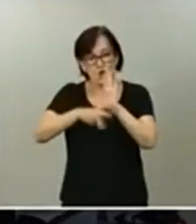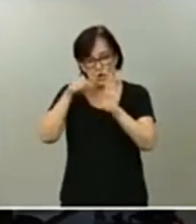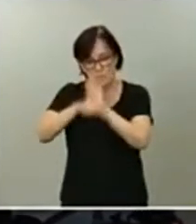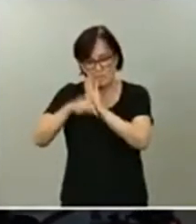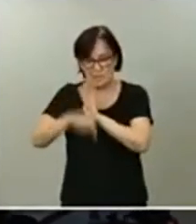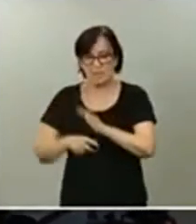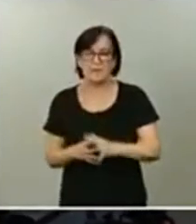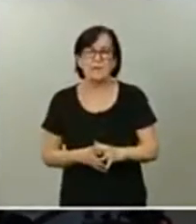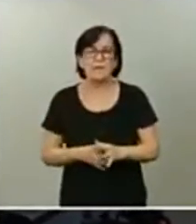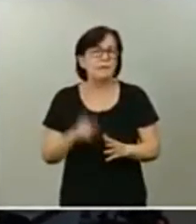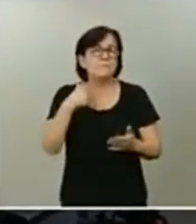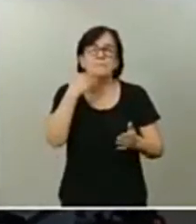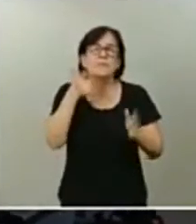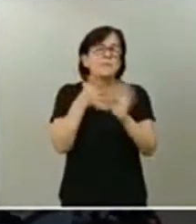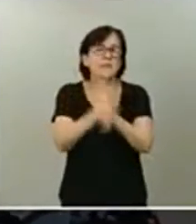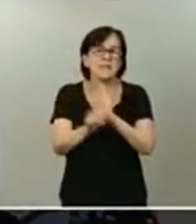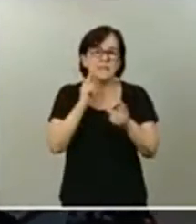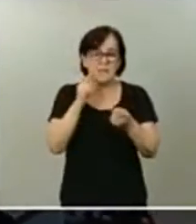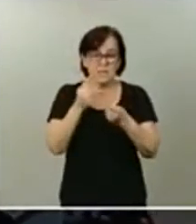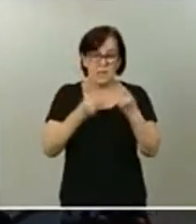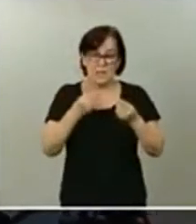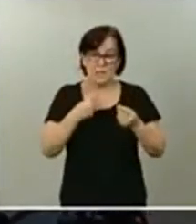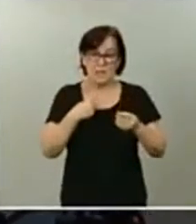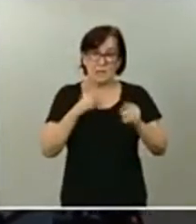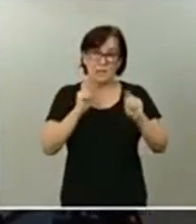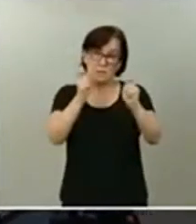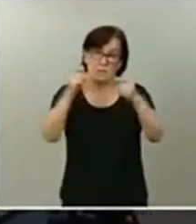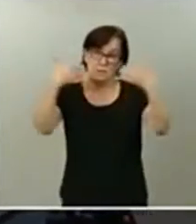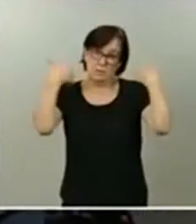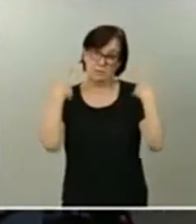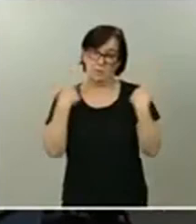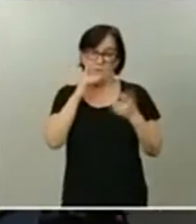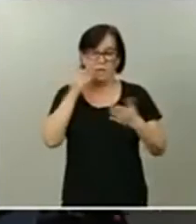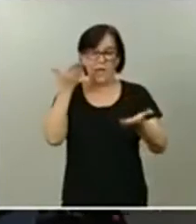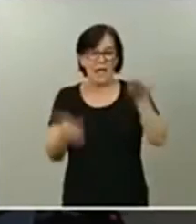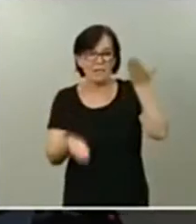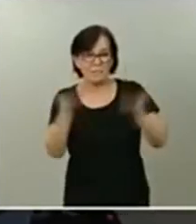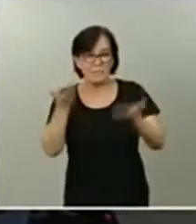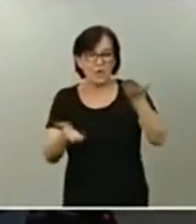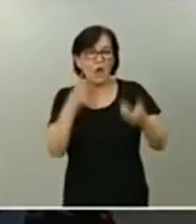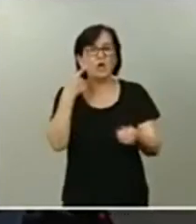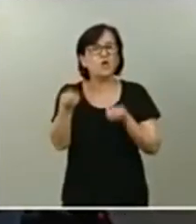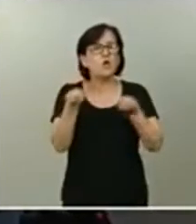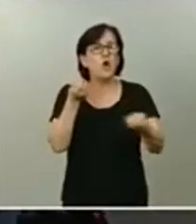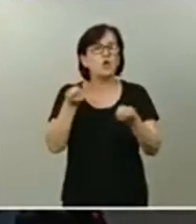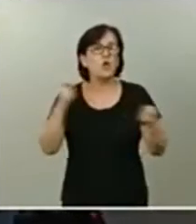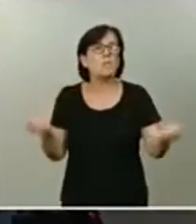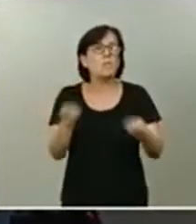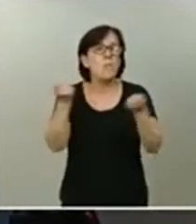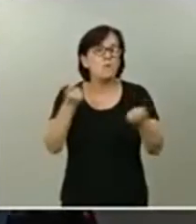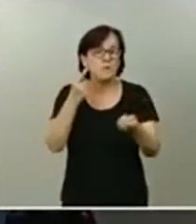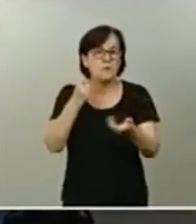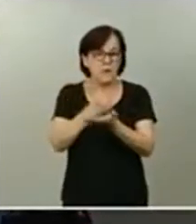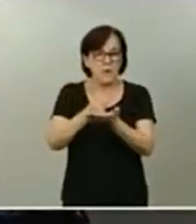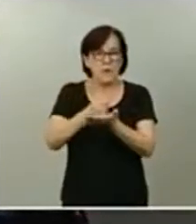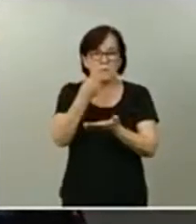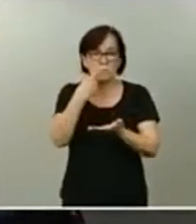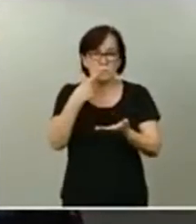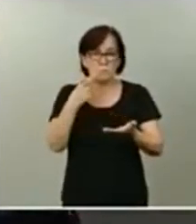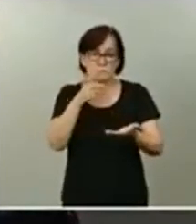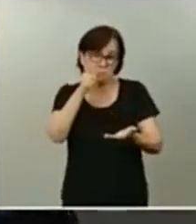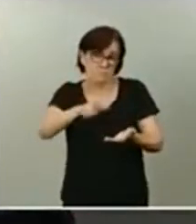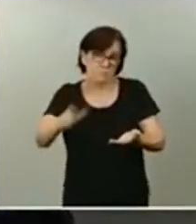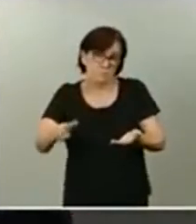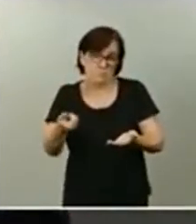Básicamente, las funciones que se traspasan son la evaluación y el control de la publicidad de medicamentos de uso humano, la